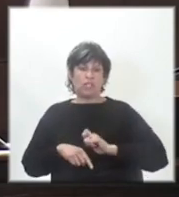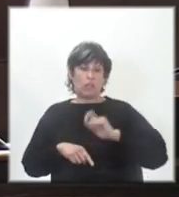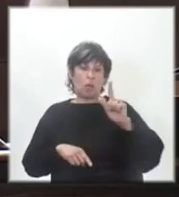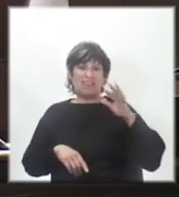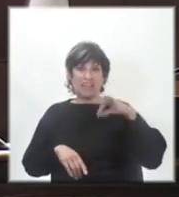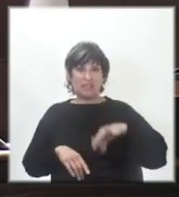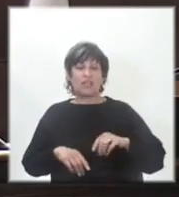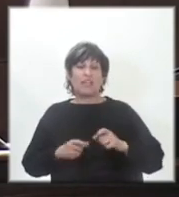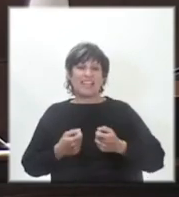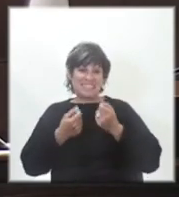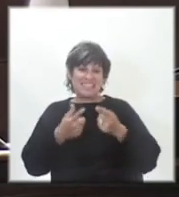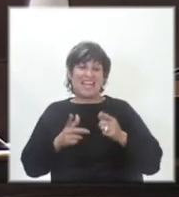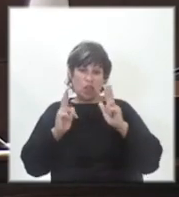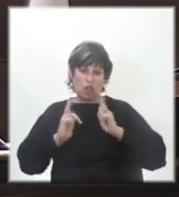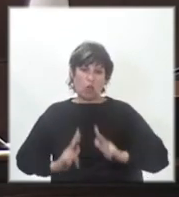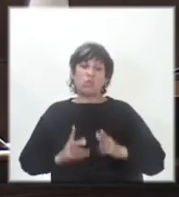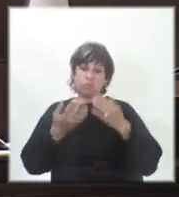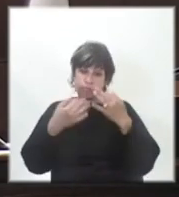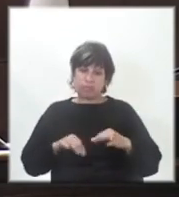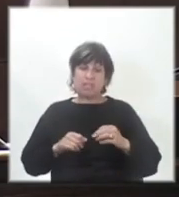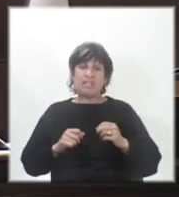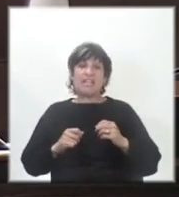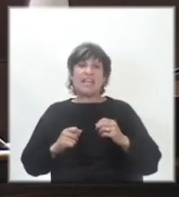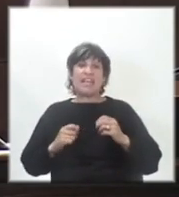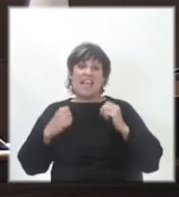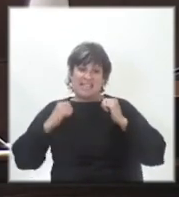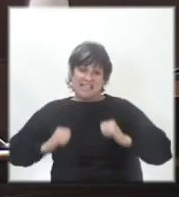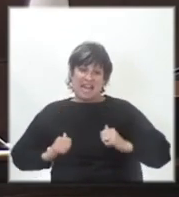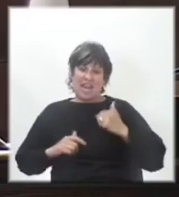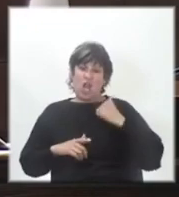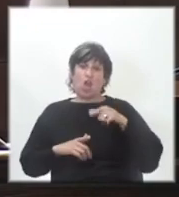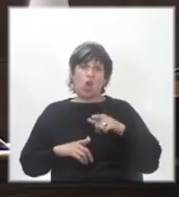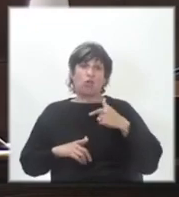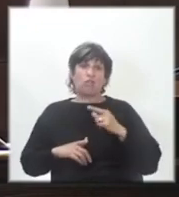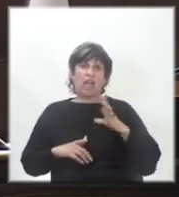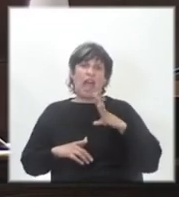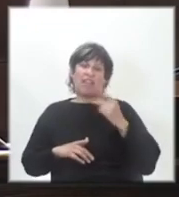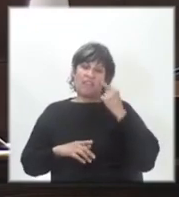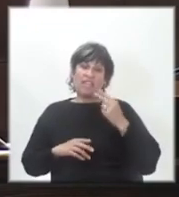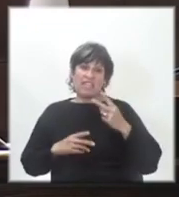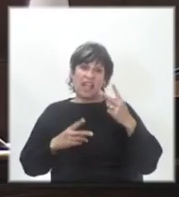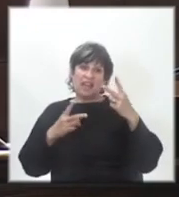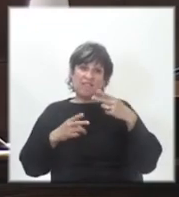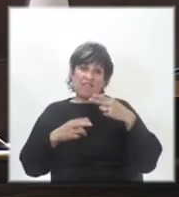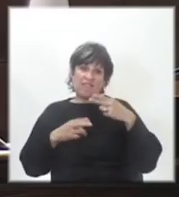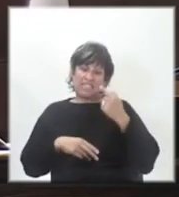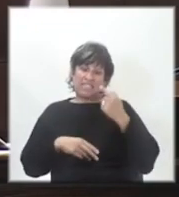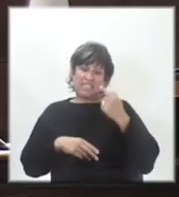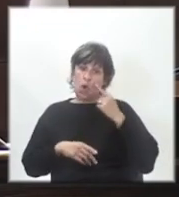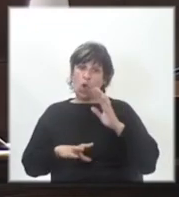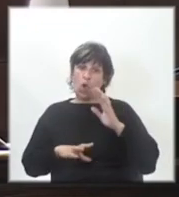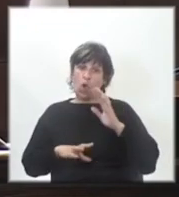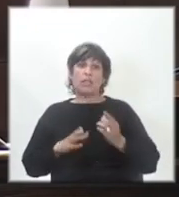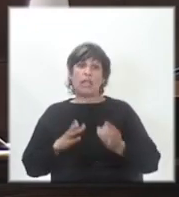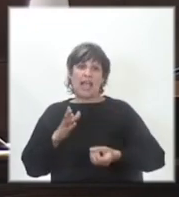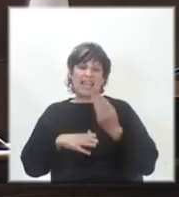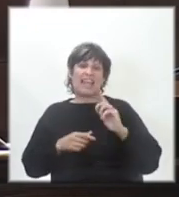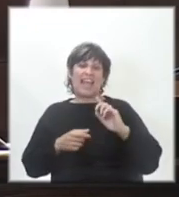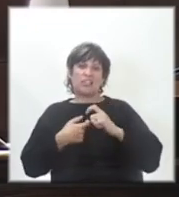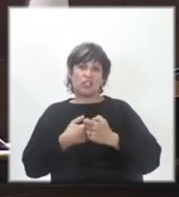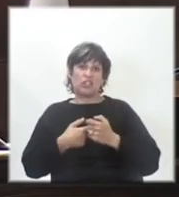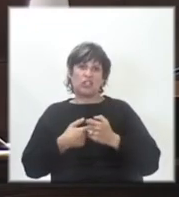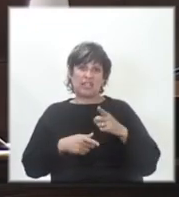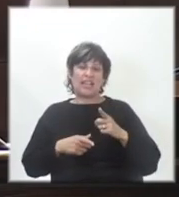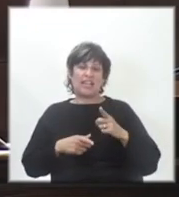sueldos, se les dio un informe como corresponde, chalecos, que ahora hay chalecos vencidos. Ojo. Creación del sindicato. El sindicato